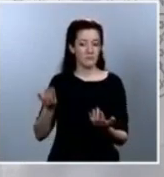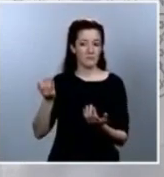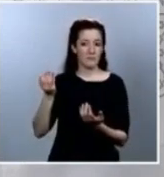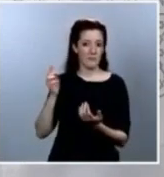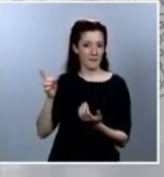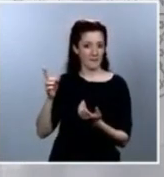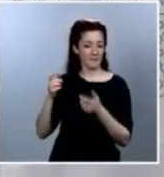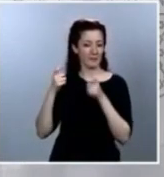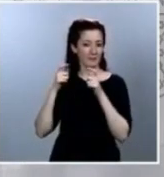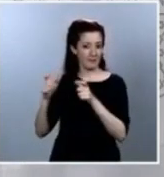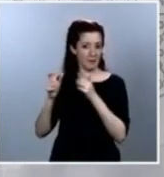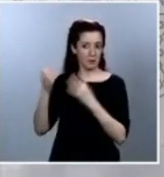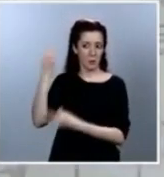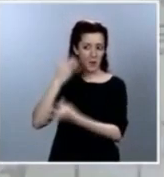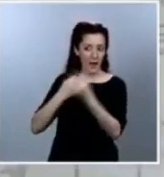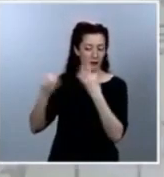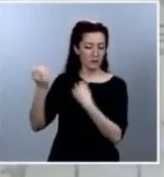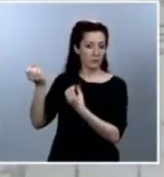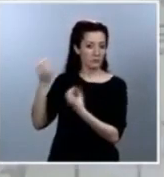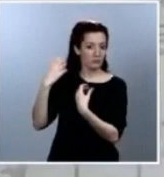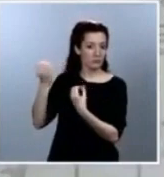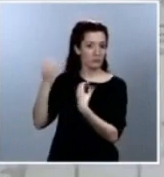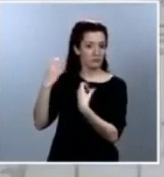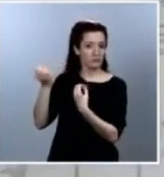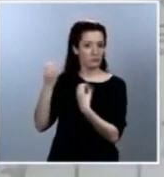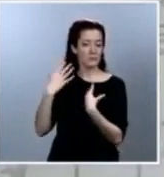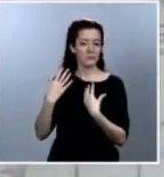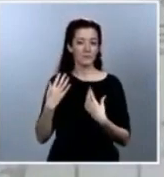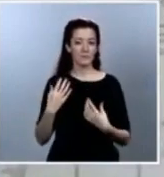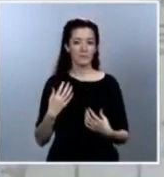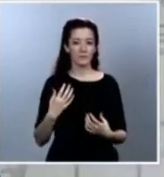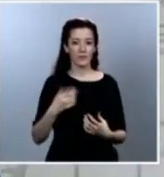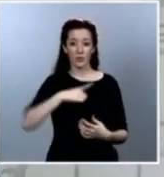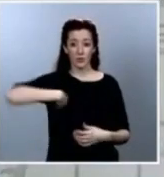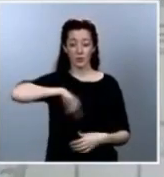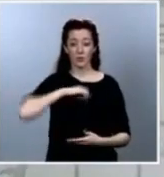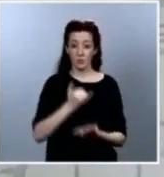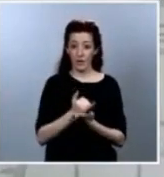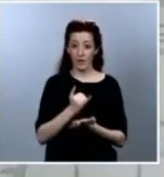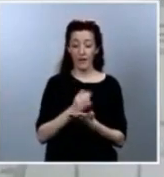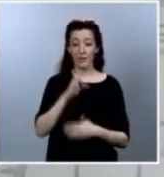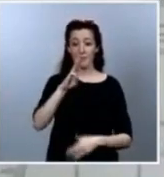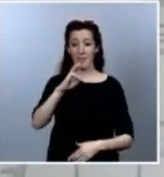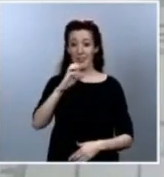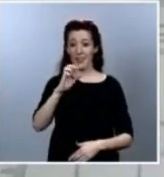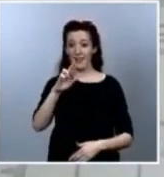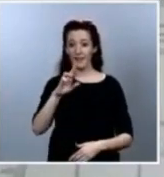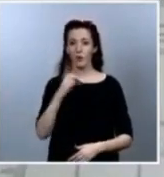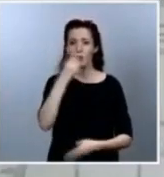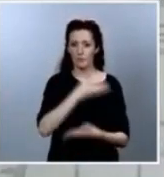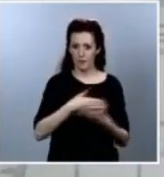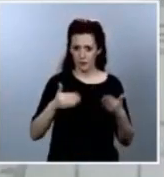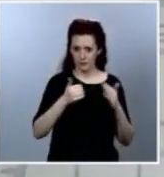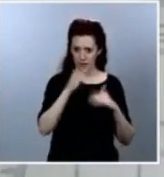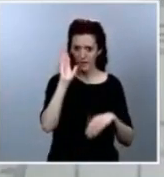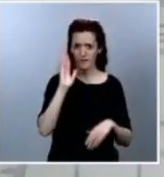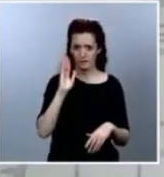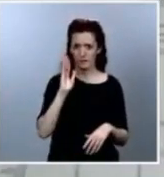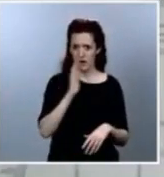estamos por encima del millón de PCRs de test en consecuencia de los más